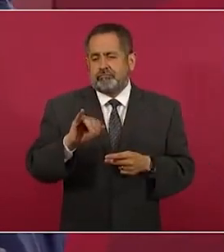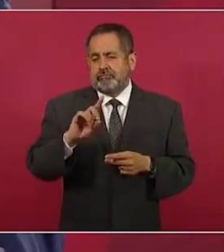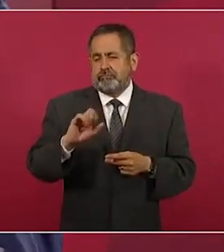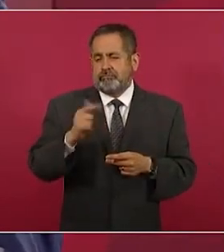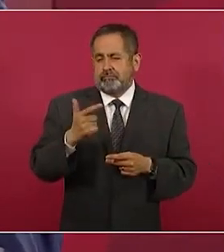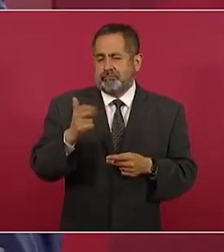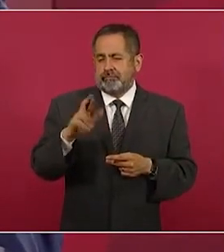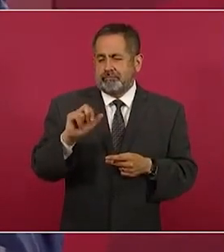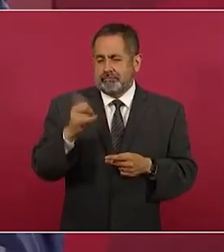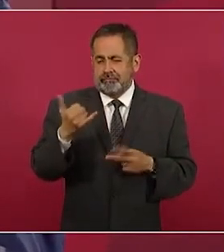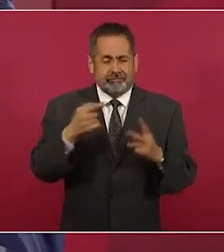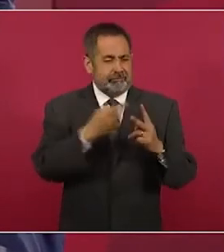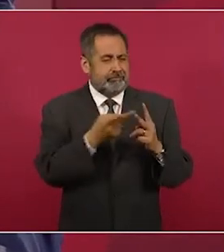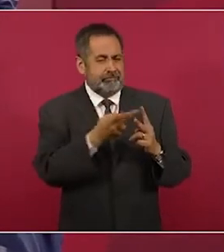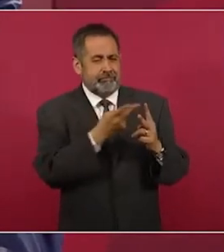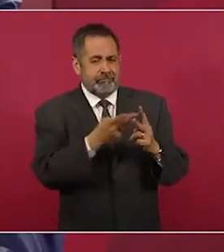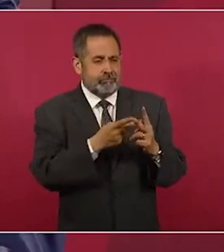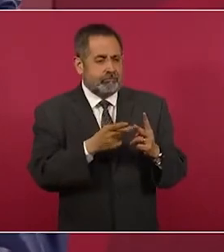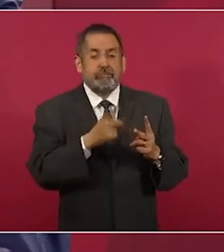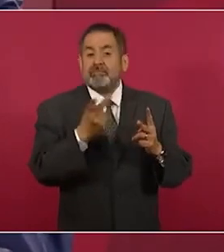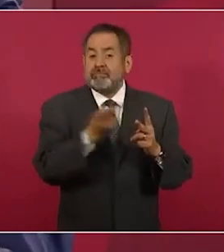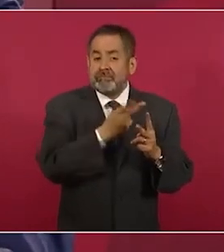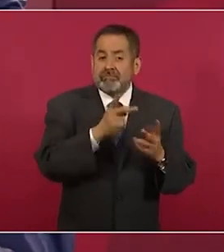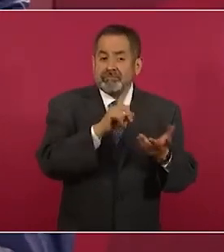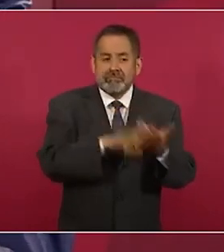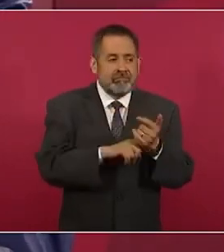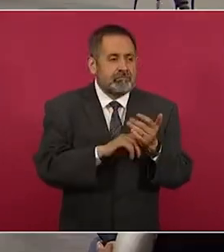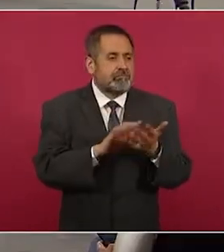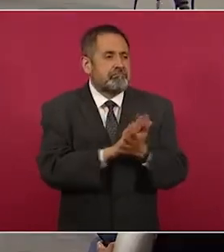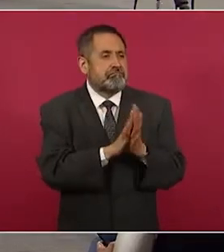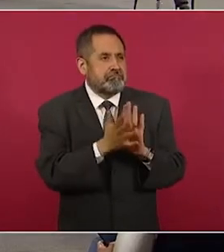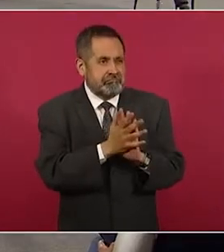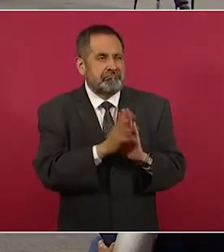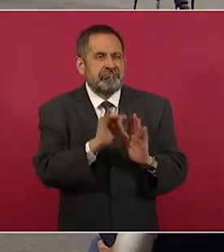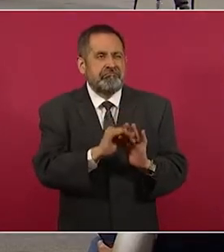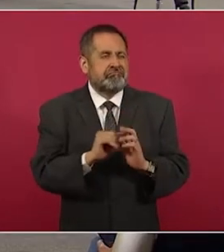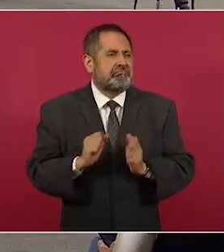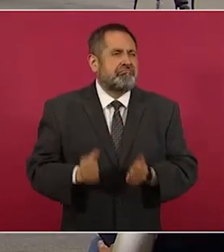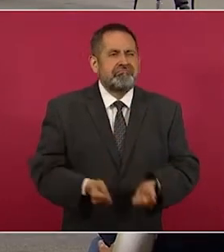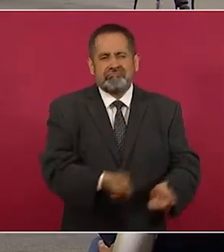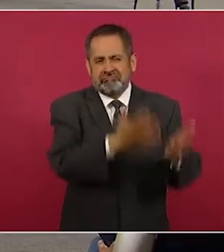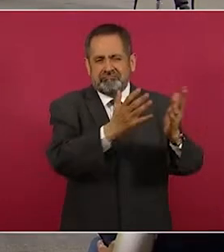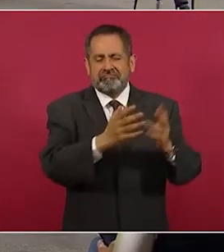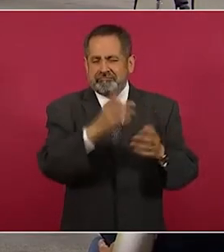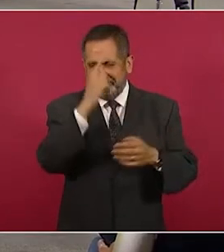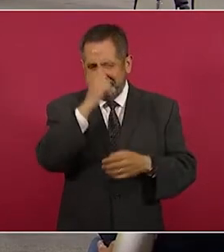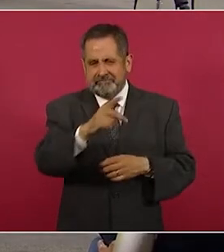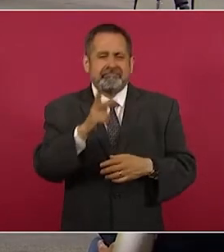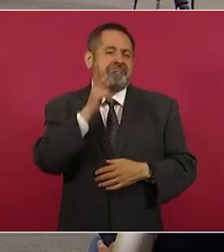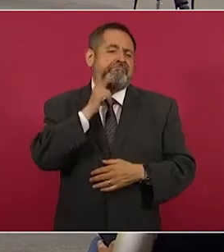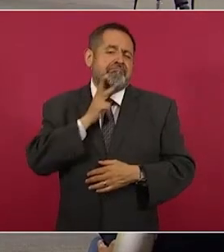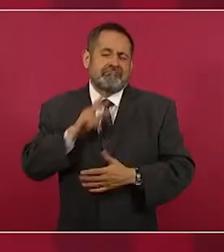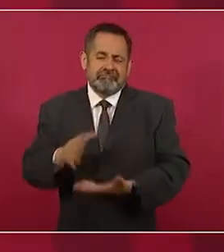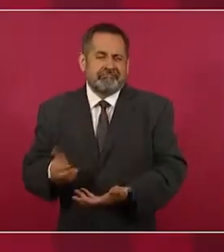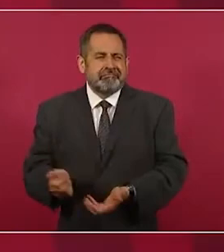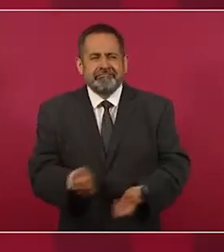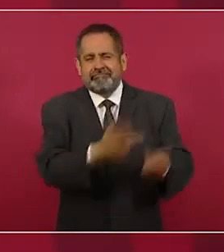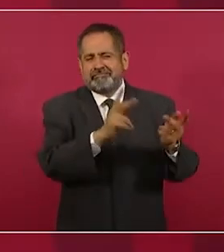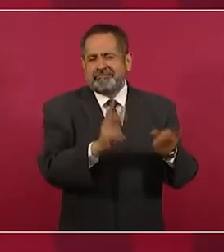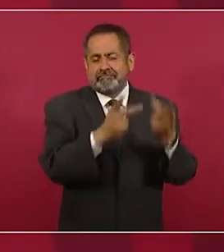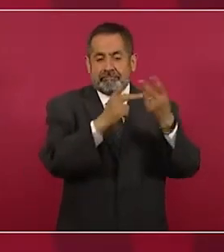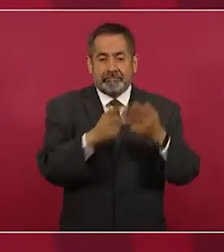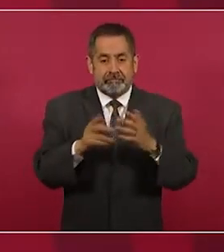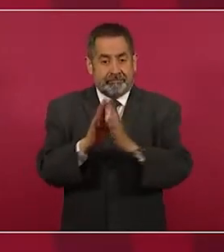ya habían entregado el petróleo. El todo un